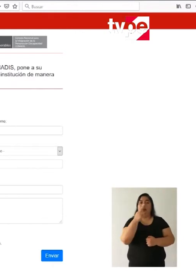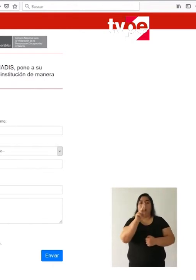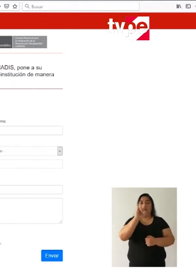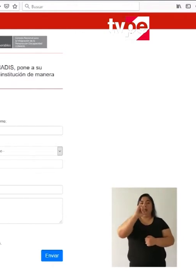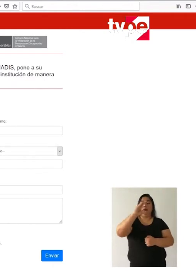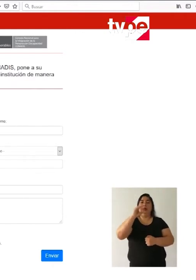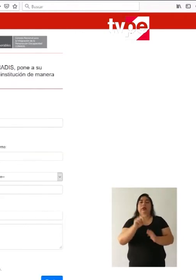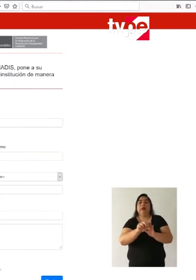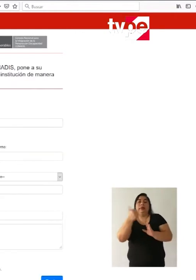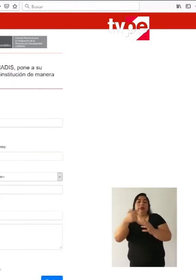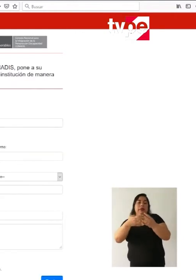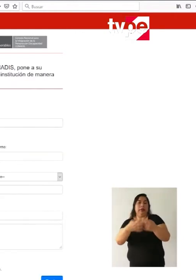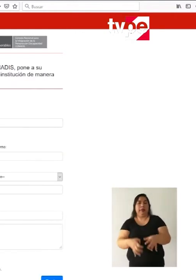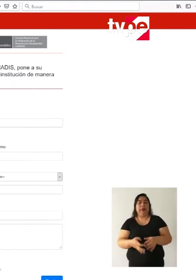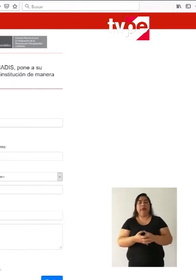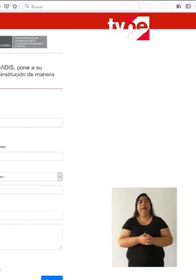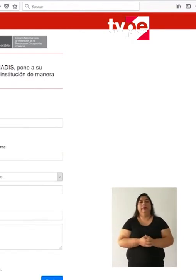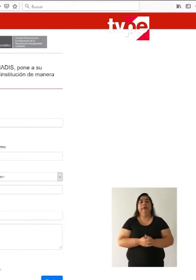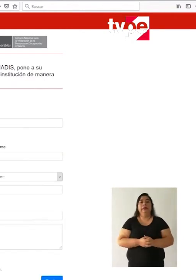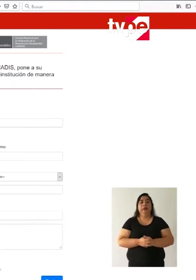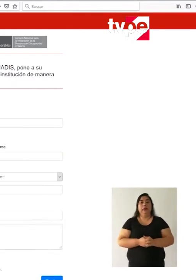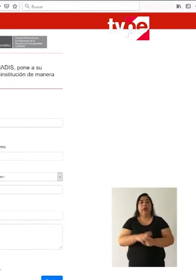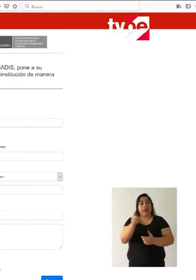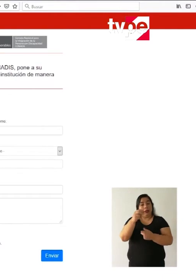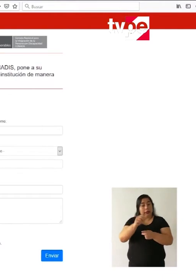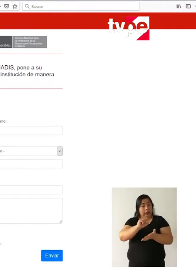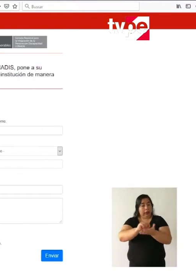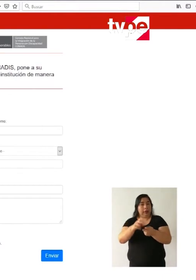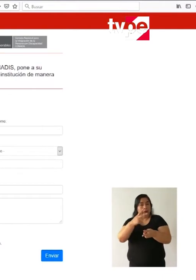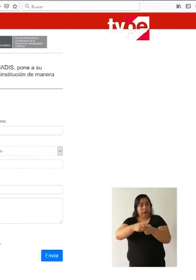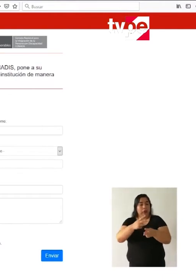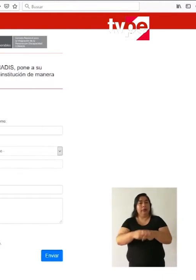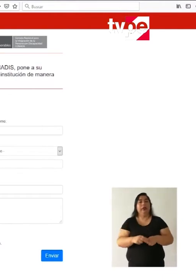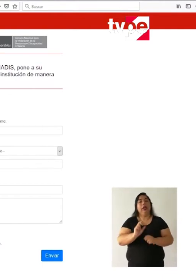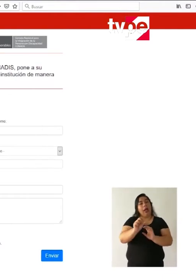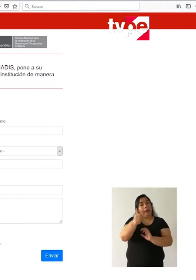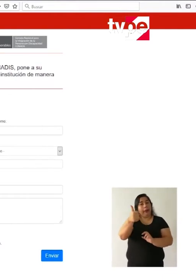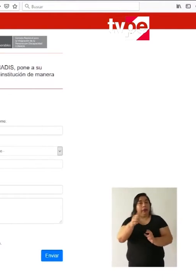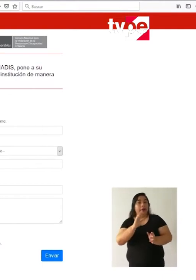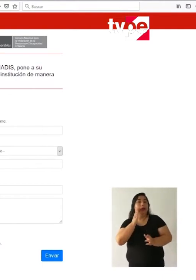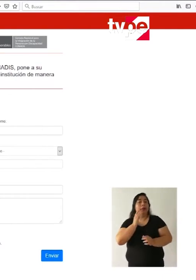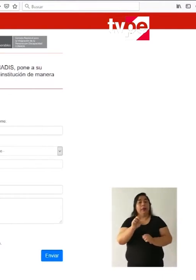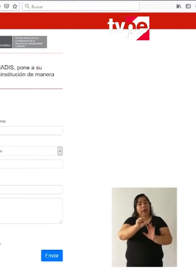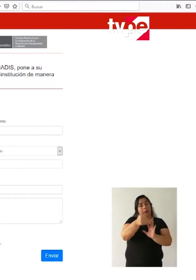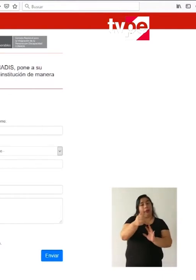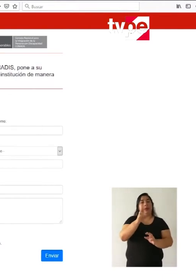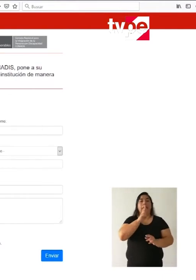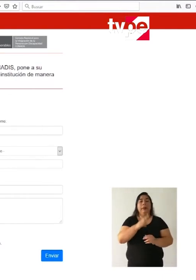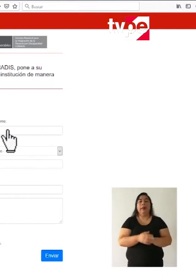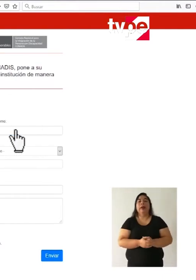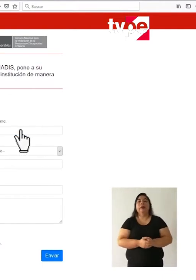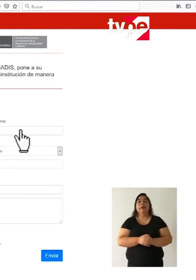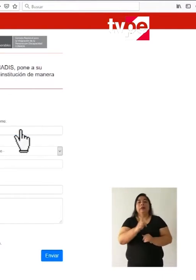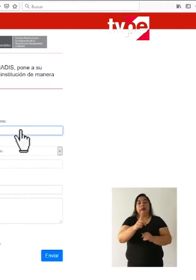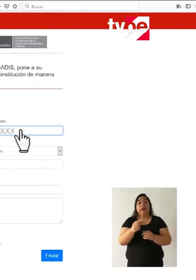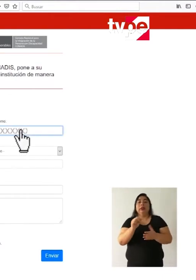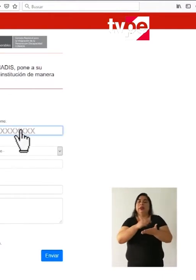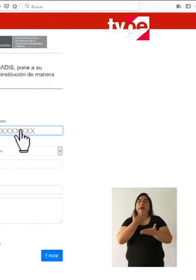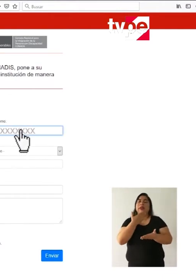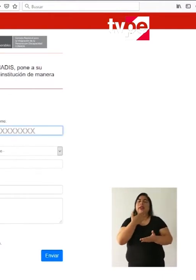persona natural o RUC si es persona jurídica. Escriba sus nombres, apellido paterno y apellido materno.